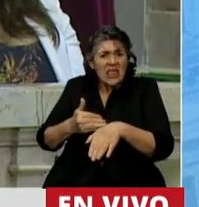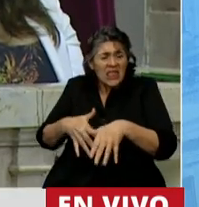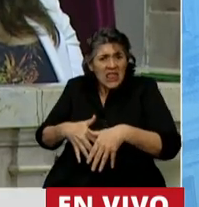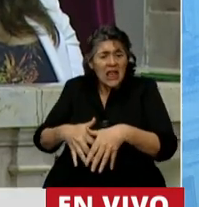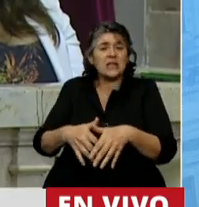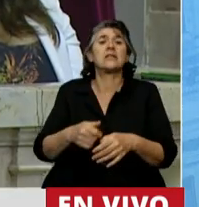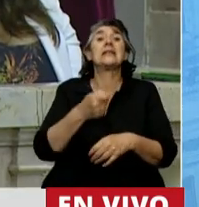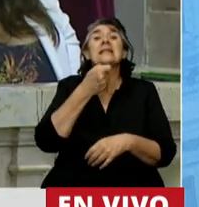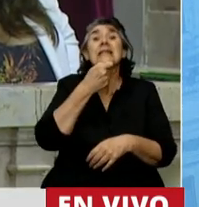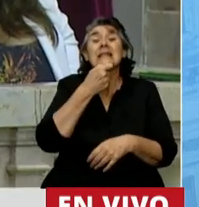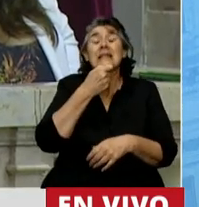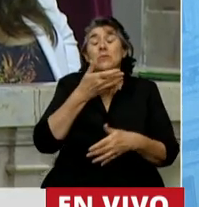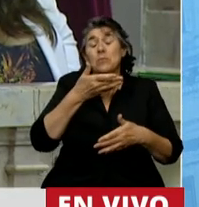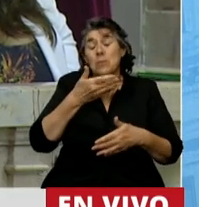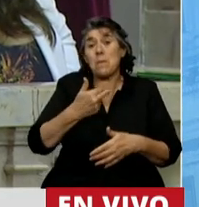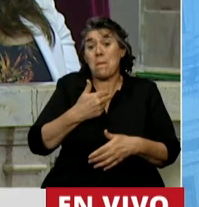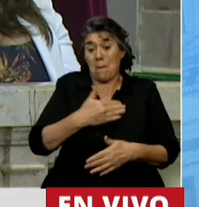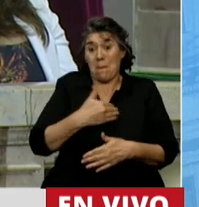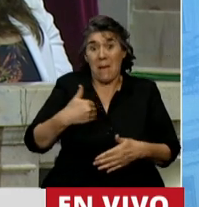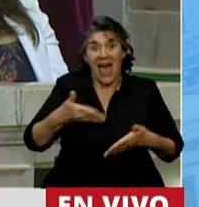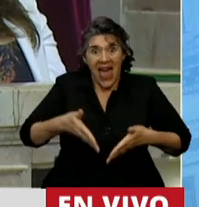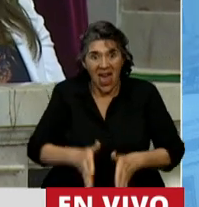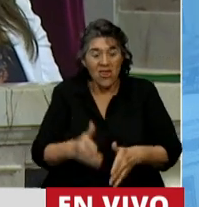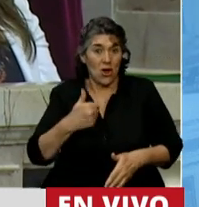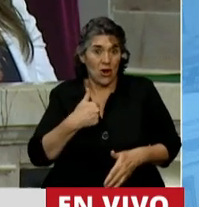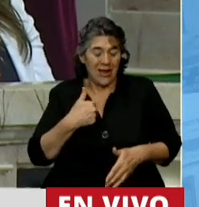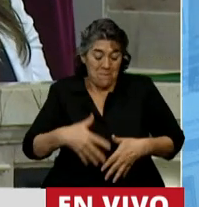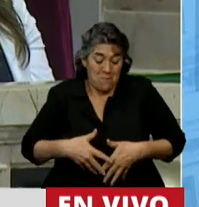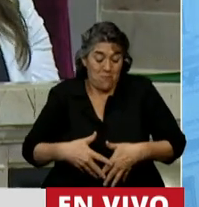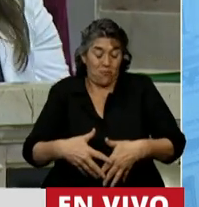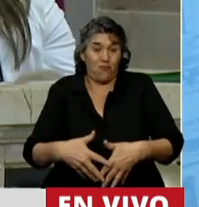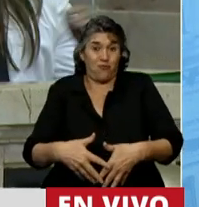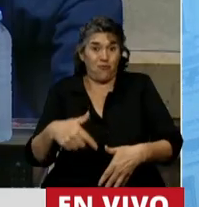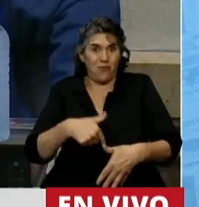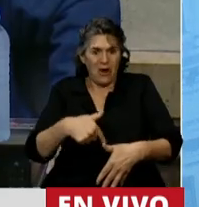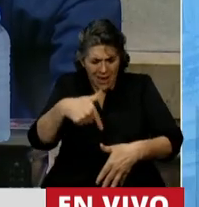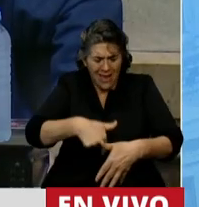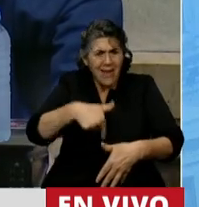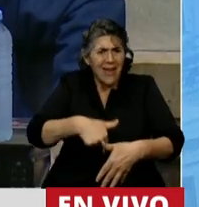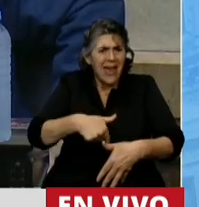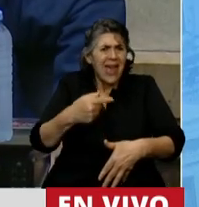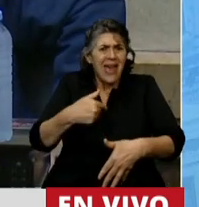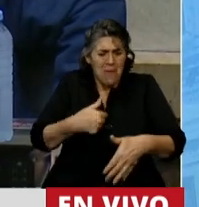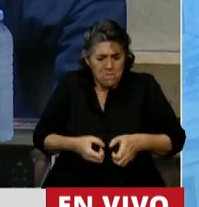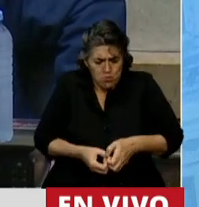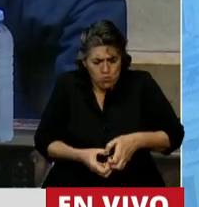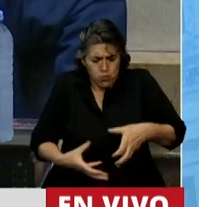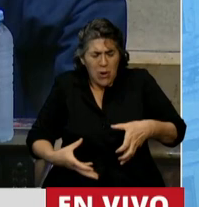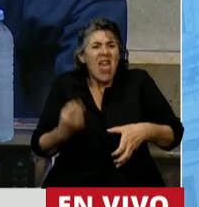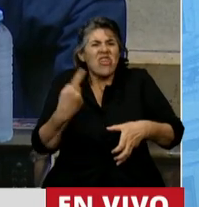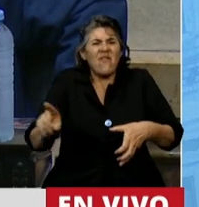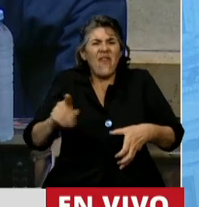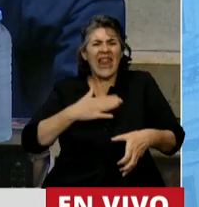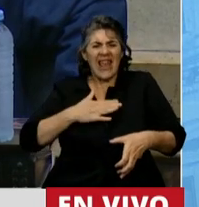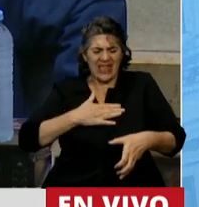madre y tener en mi vientre mi hijo, tengo un ser distinto de mí, como